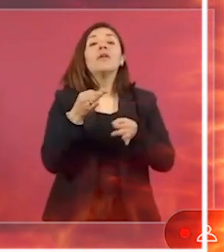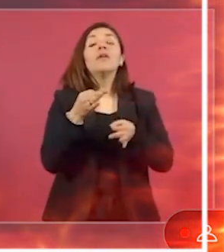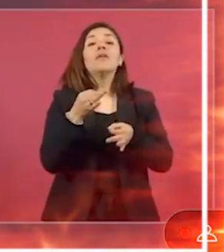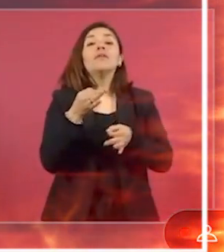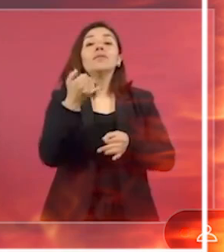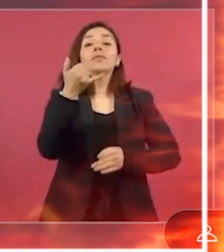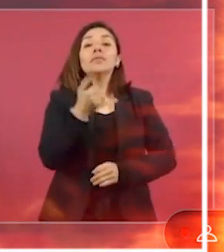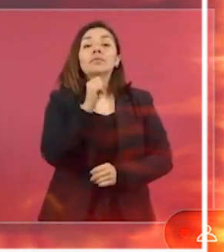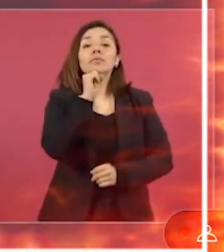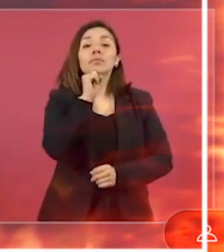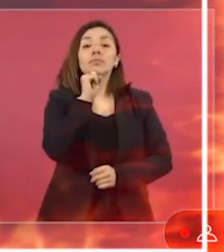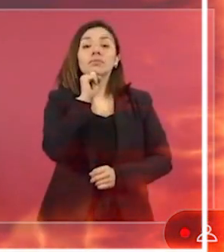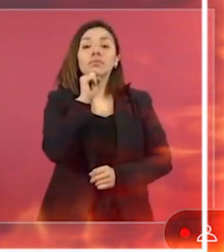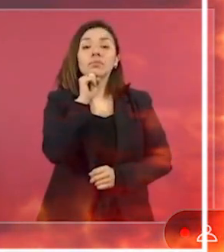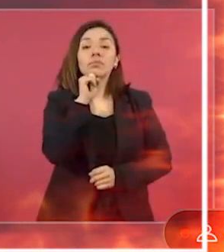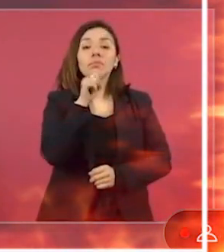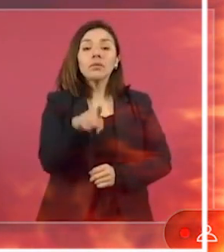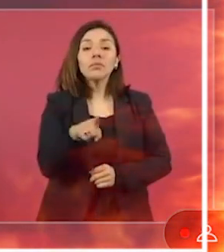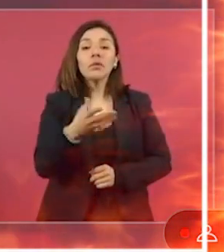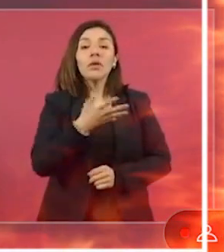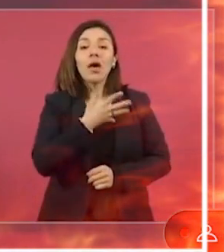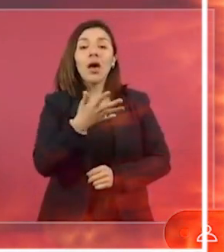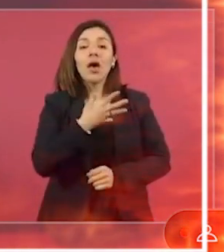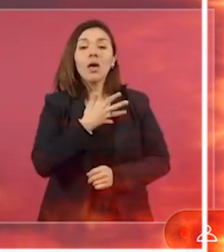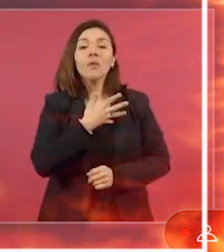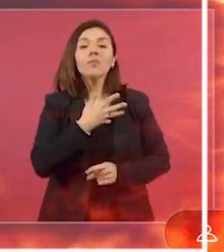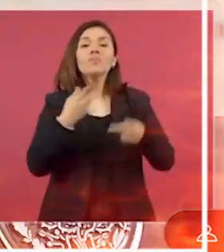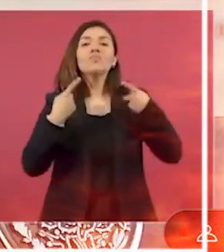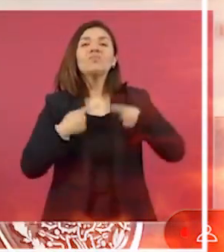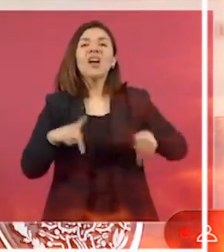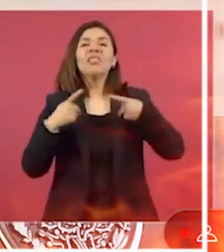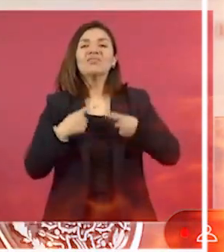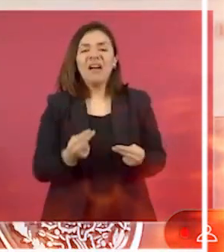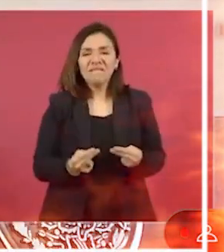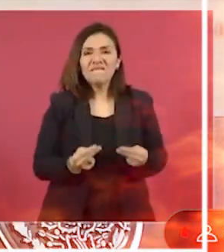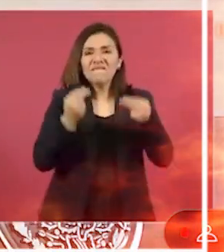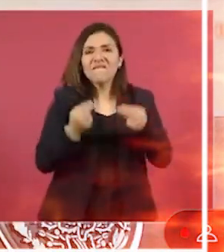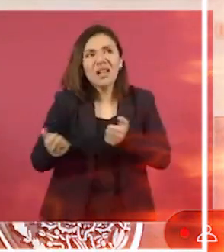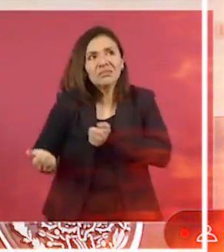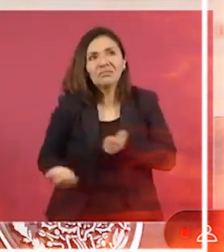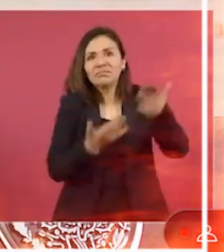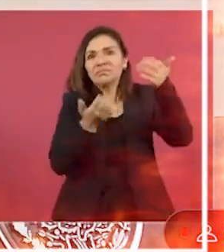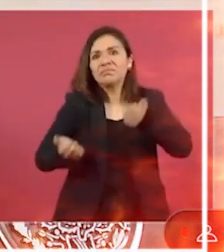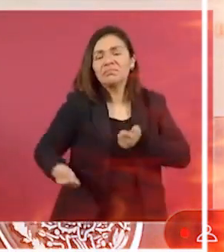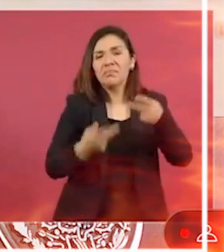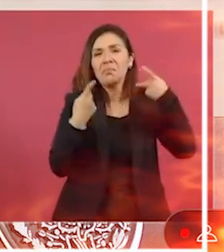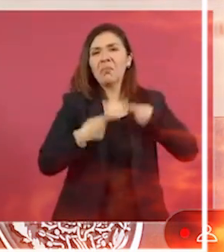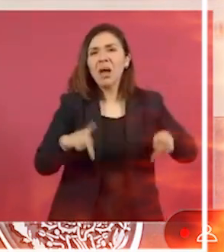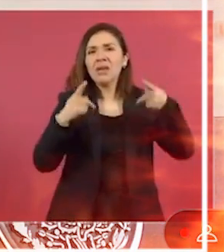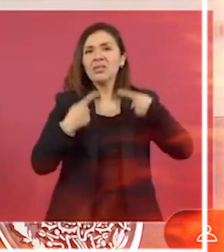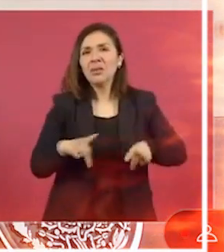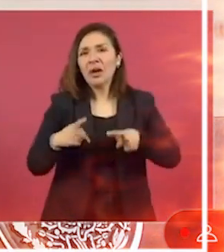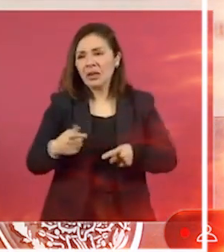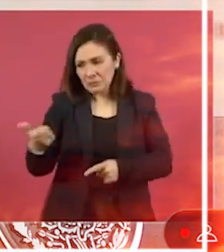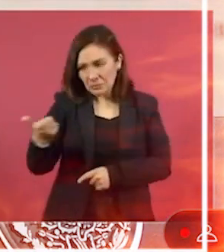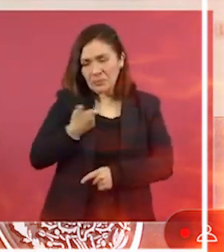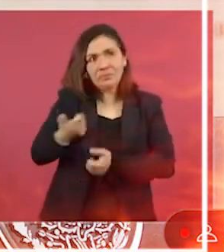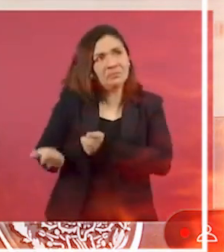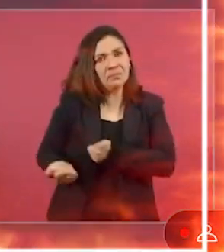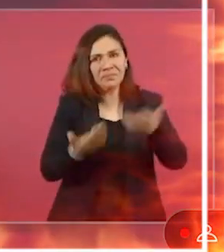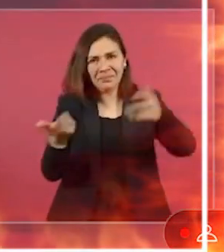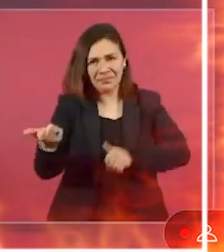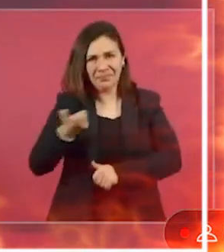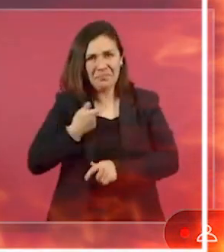grupos que unos se van por un lado otros se van por otro lado y que obviamente esa gente sigue en el país y que su